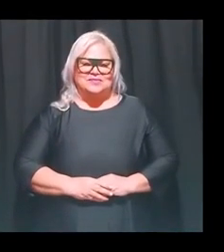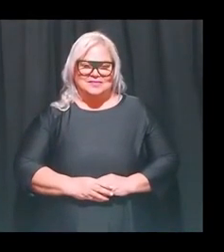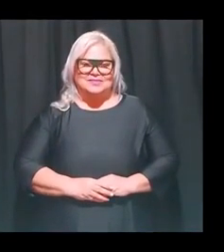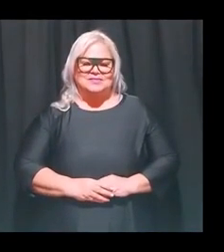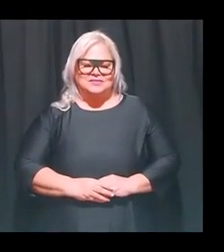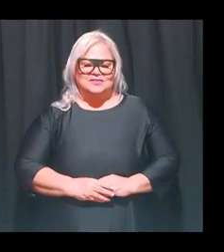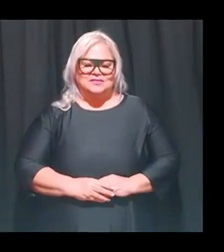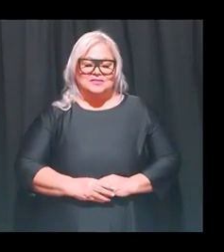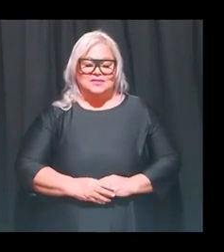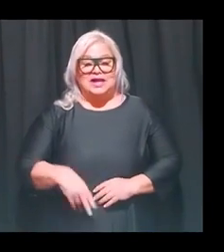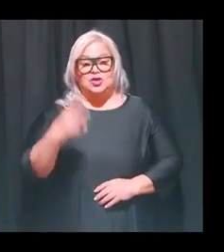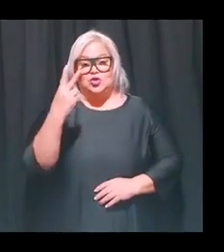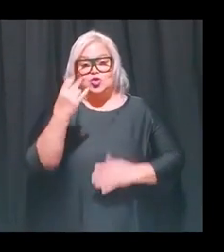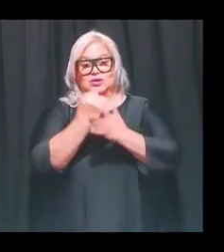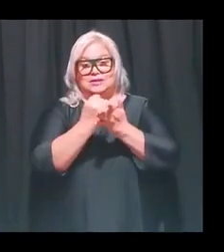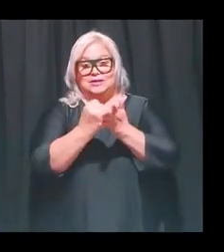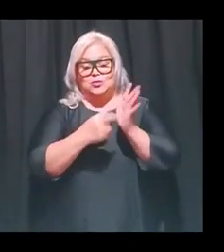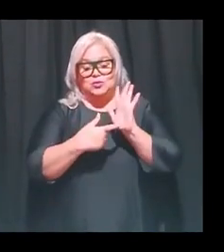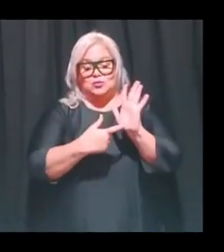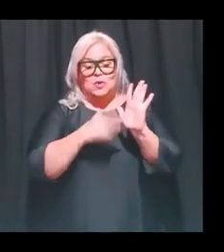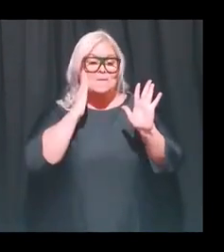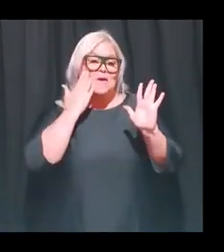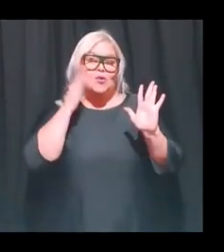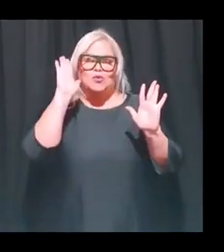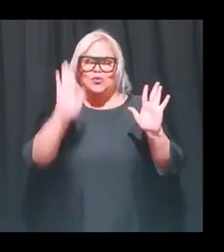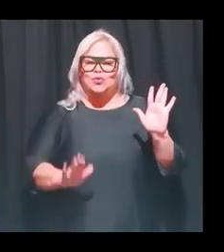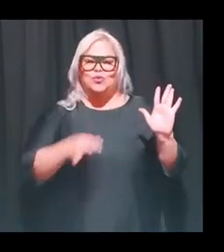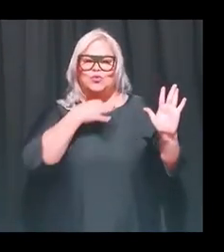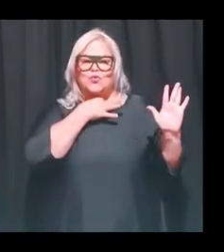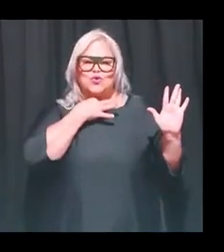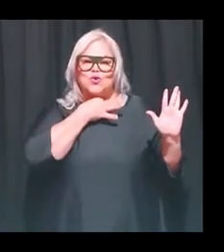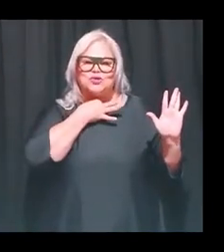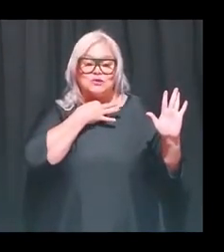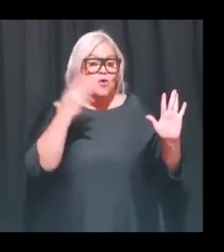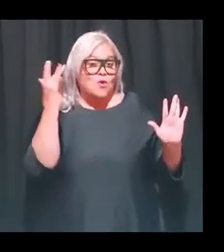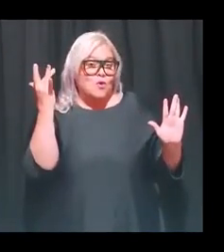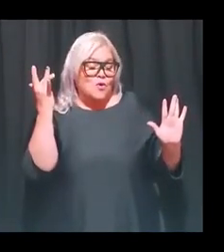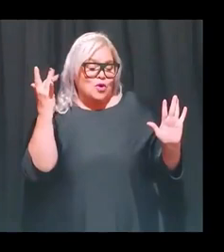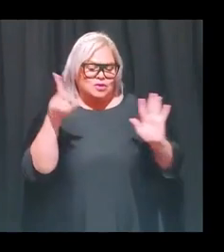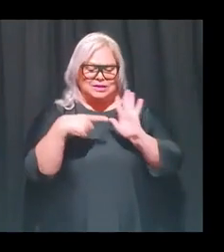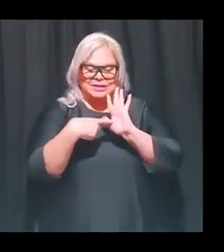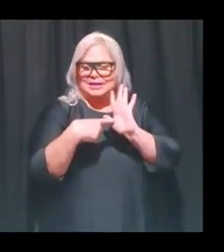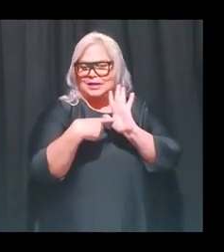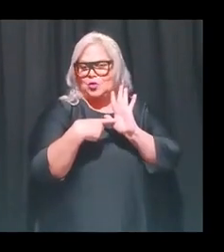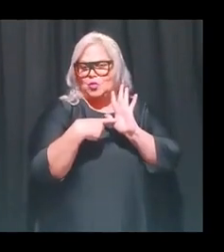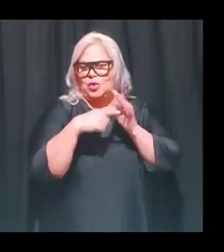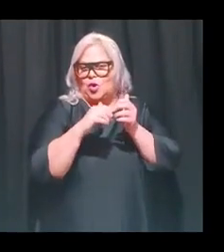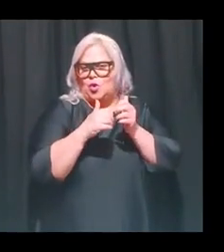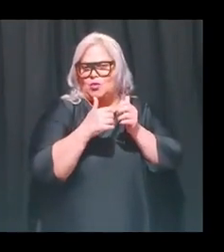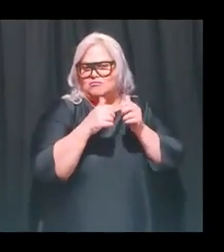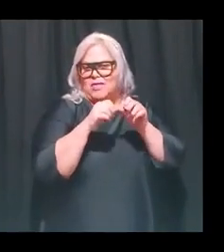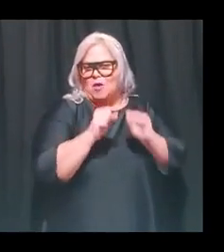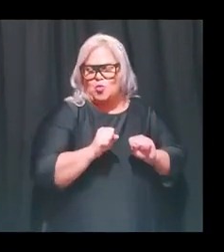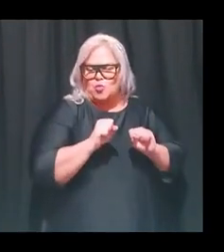Estos dos dibujos me parecen súper curiosos, porque demuestran como la posición